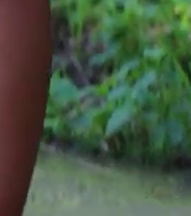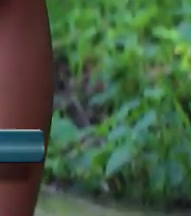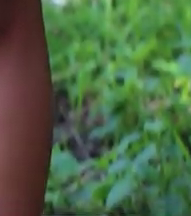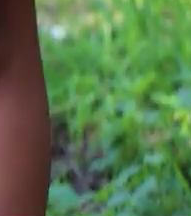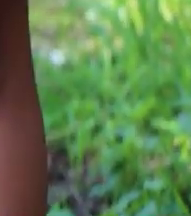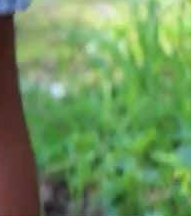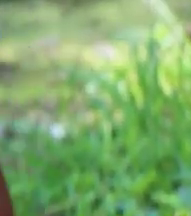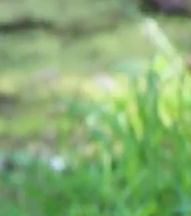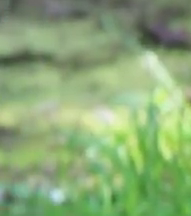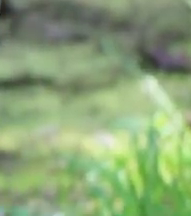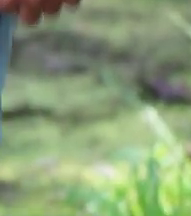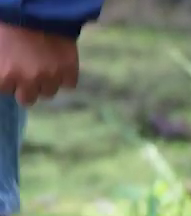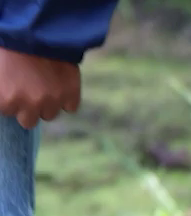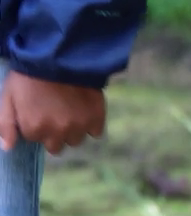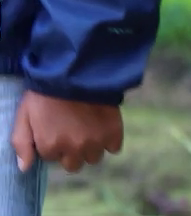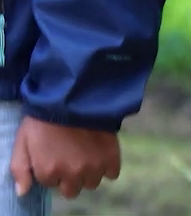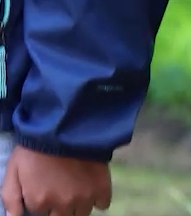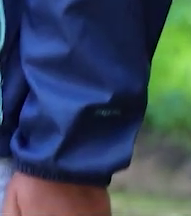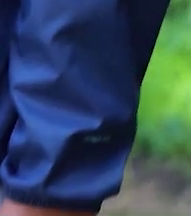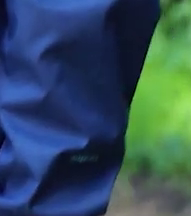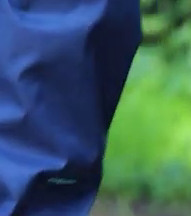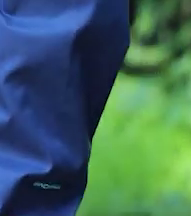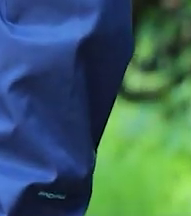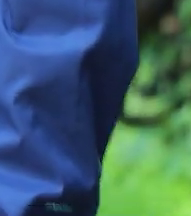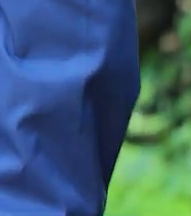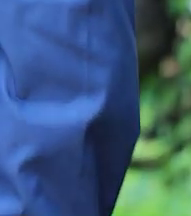Bien. Muy bien.